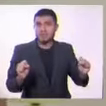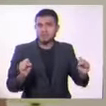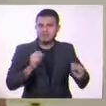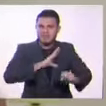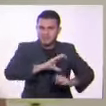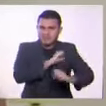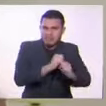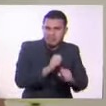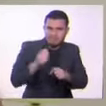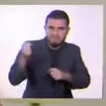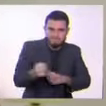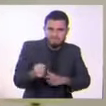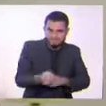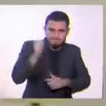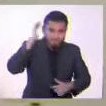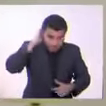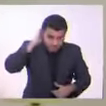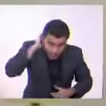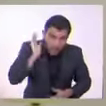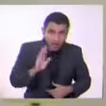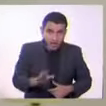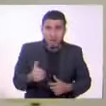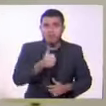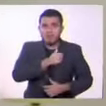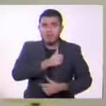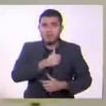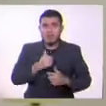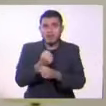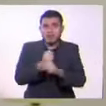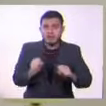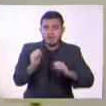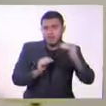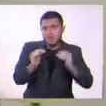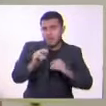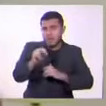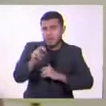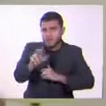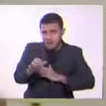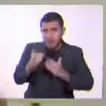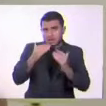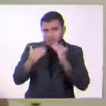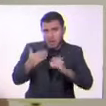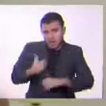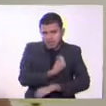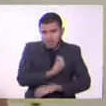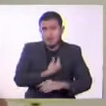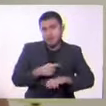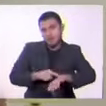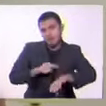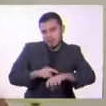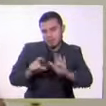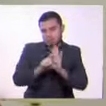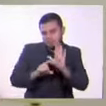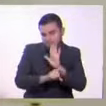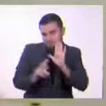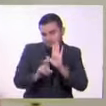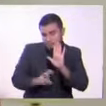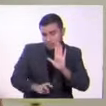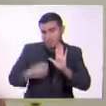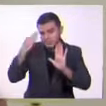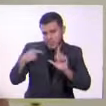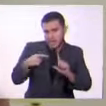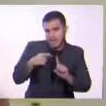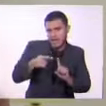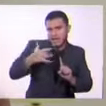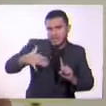propia libertad. Casa de Muñecas, como Nora también nos lo dice en algún momento de la obra, ella se